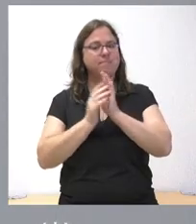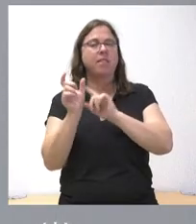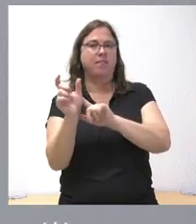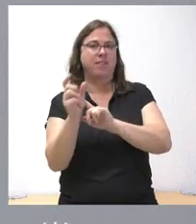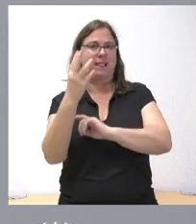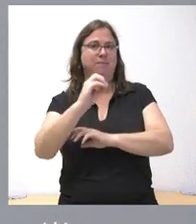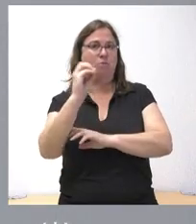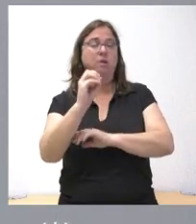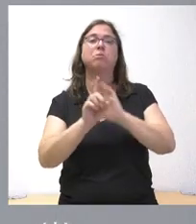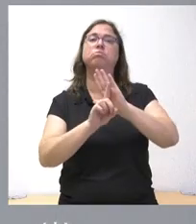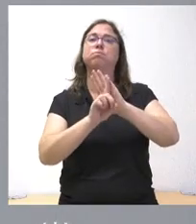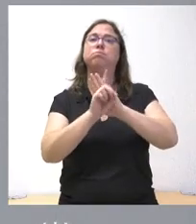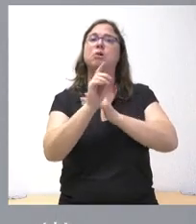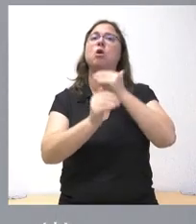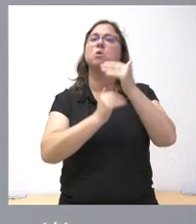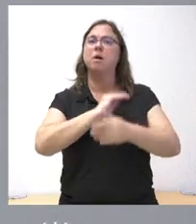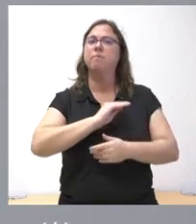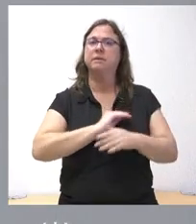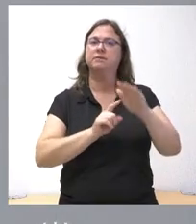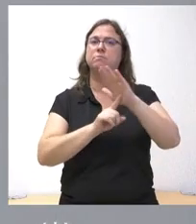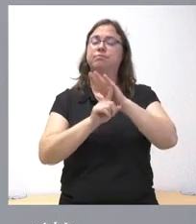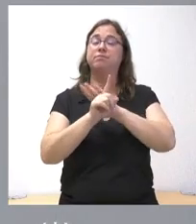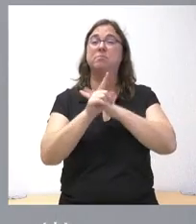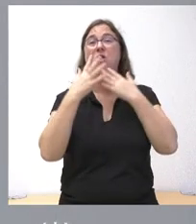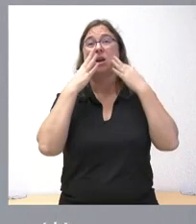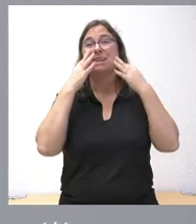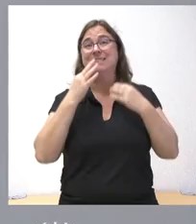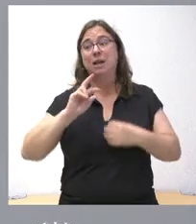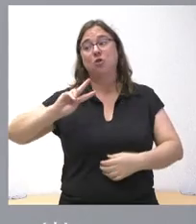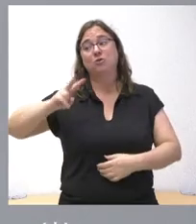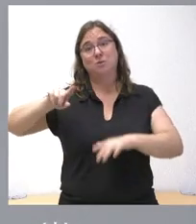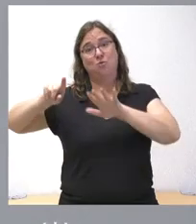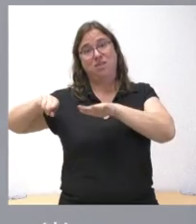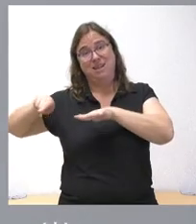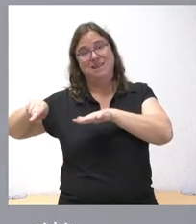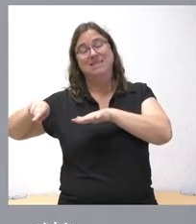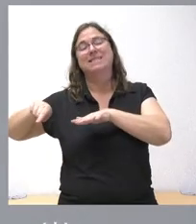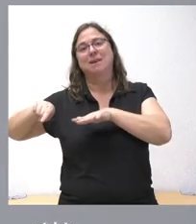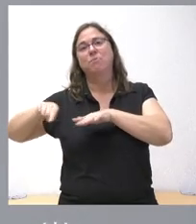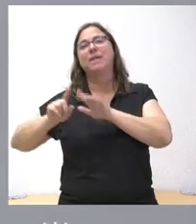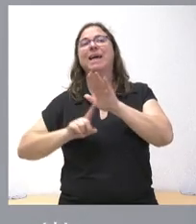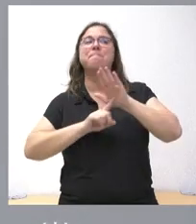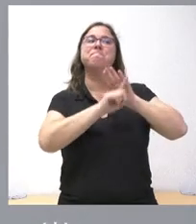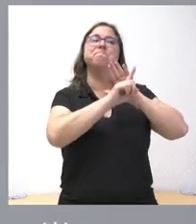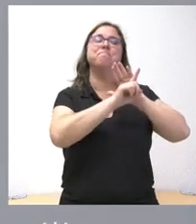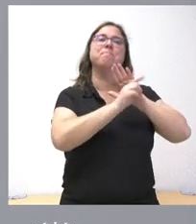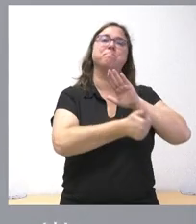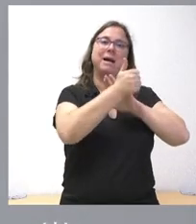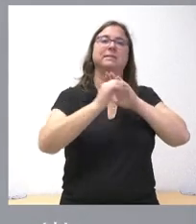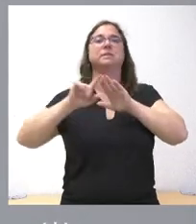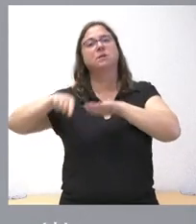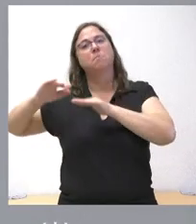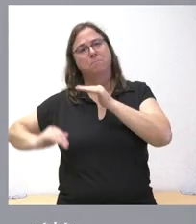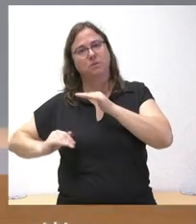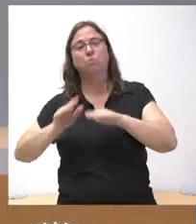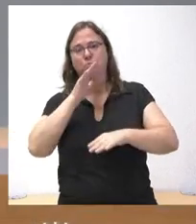seguimos creciendo, que seguimos creciendo en volúmenes importantes, pero que seguramente en la segunda parte del año vayamos a crecer menos de lo que crecimos en la primera parte del ejercicio.